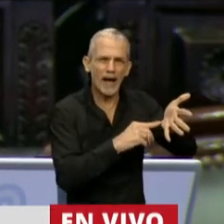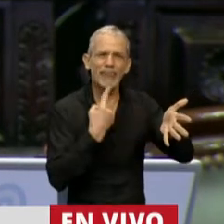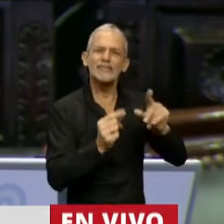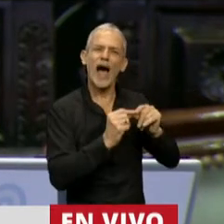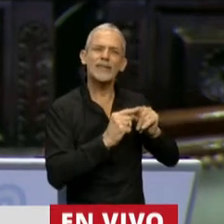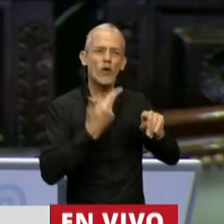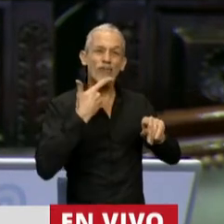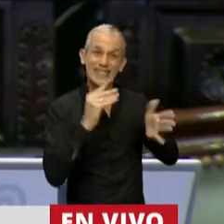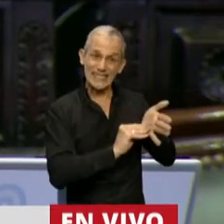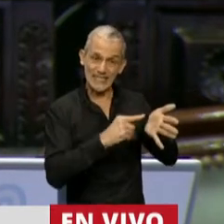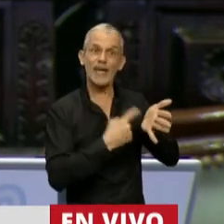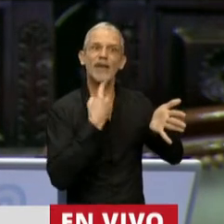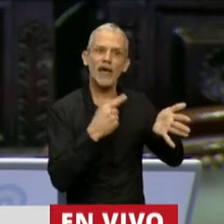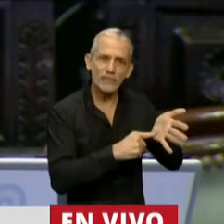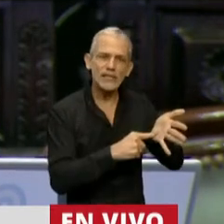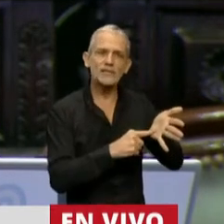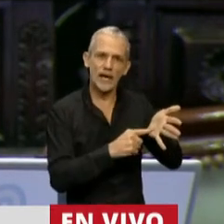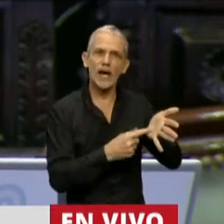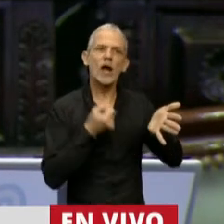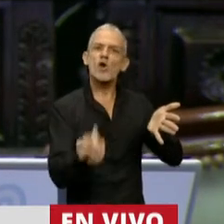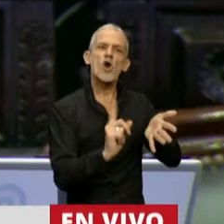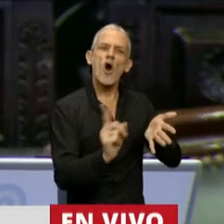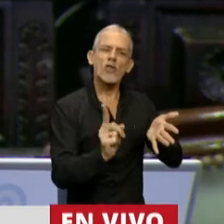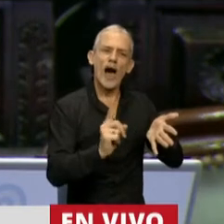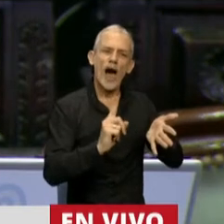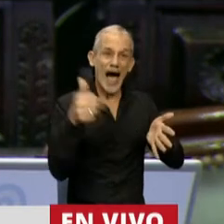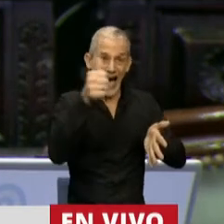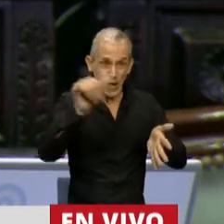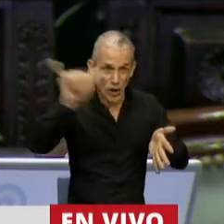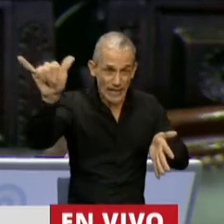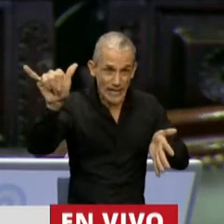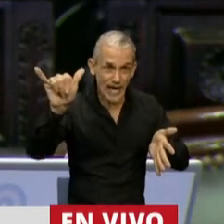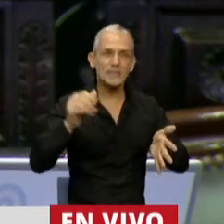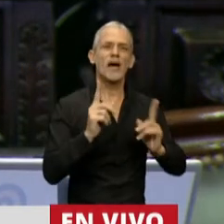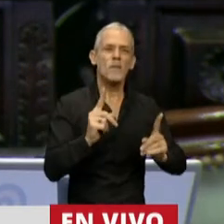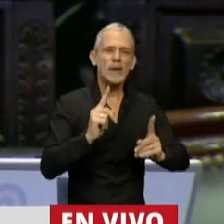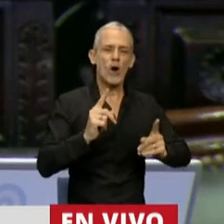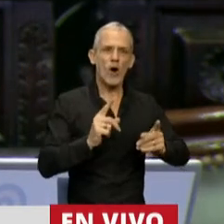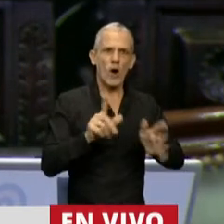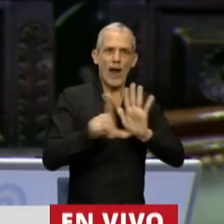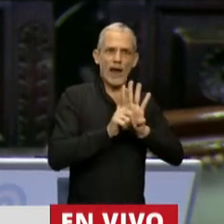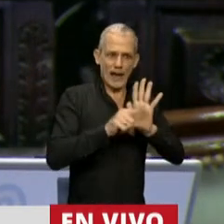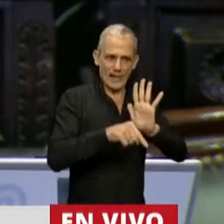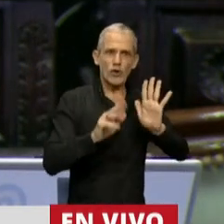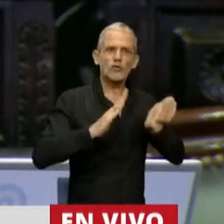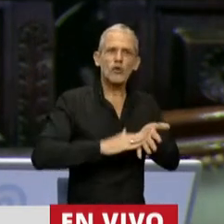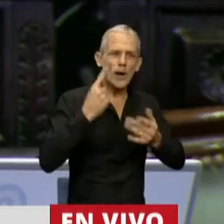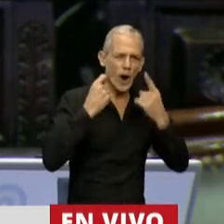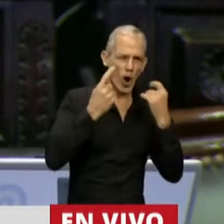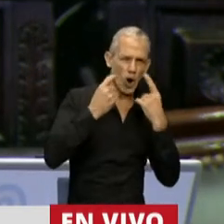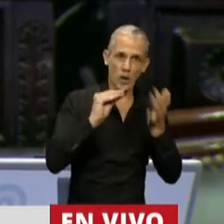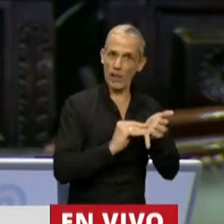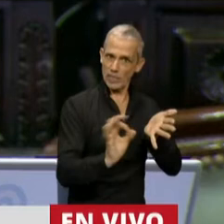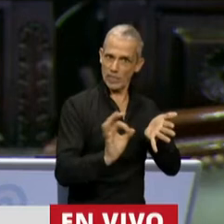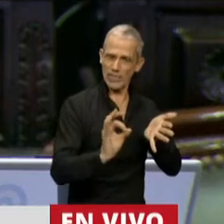el artículo 17 marca que no le va a ser aplicable a Aerolíneas Argentinas la legislación sobre el control